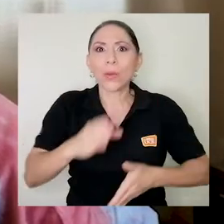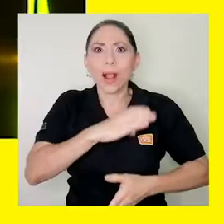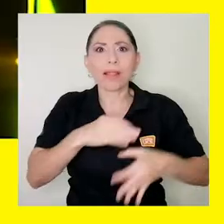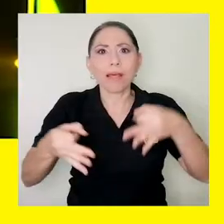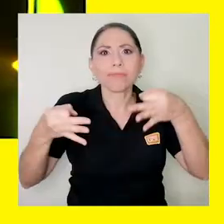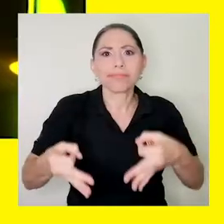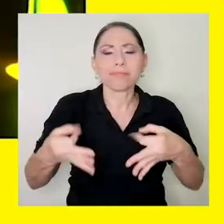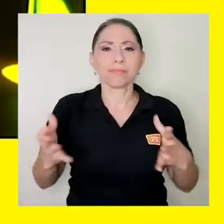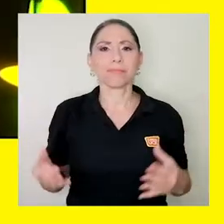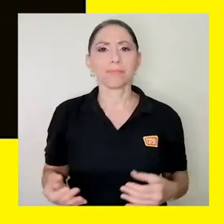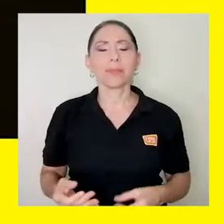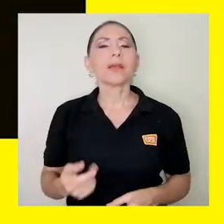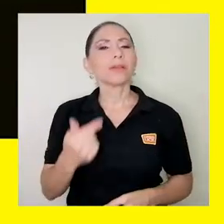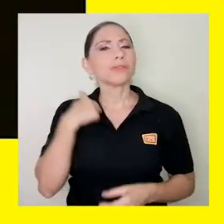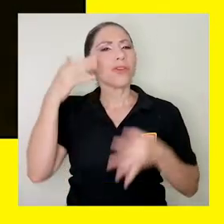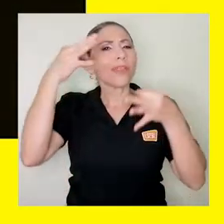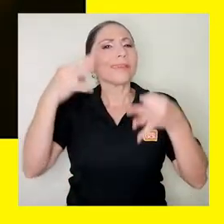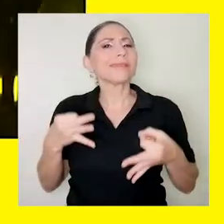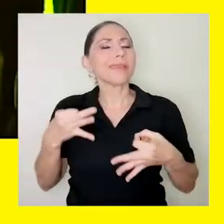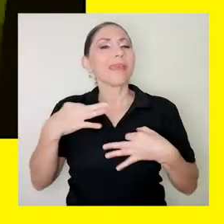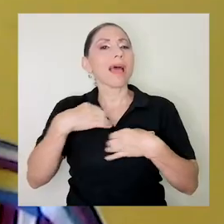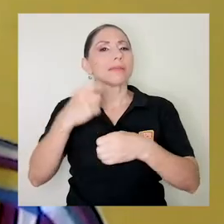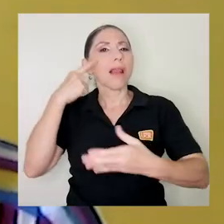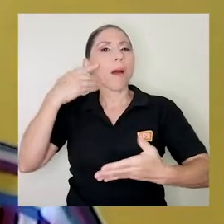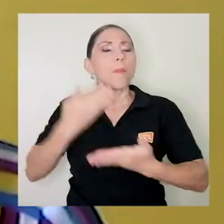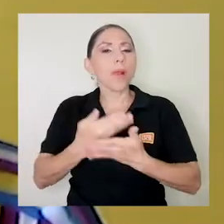¿Qué la